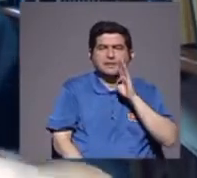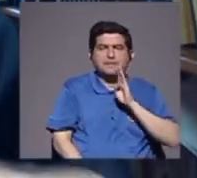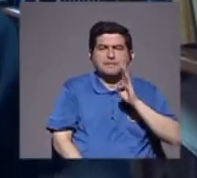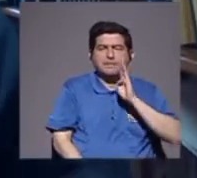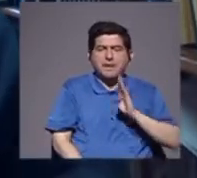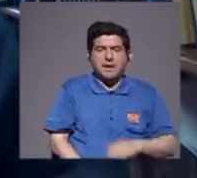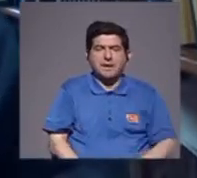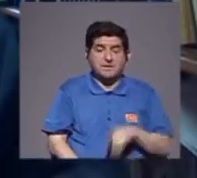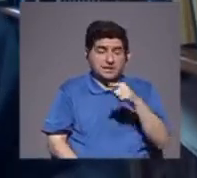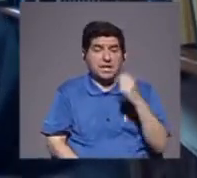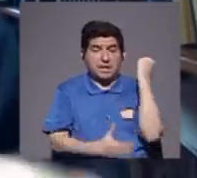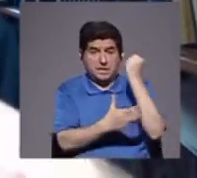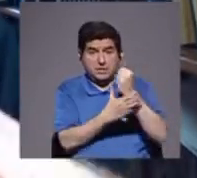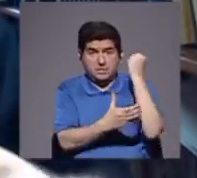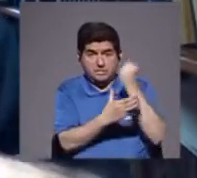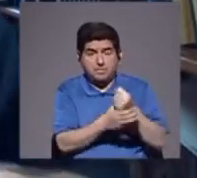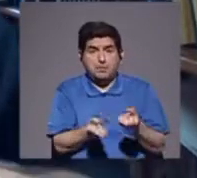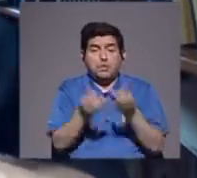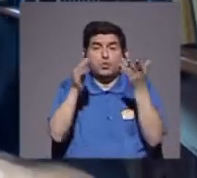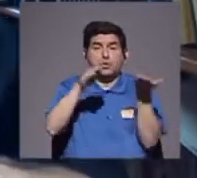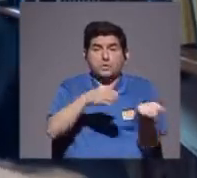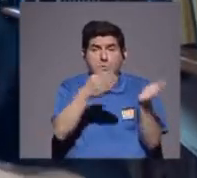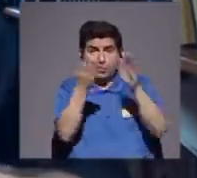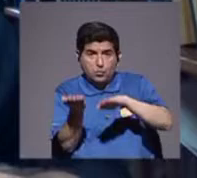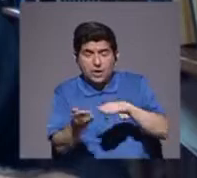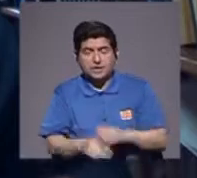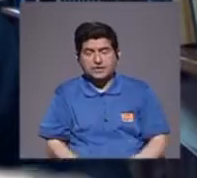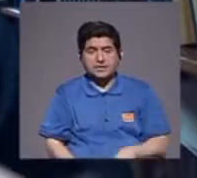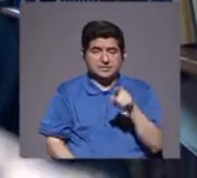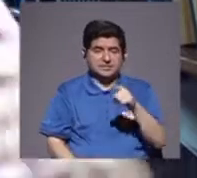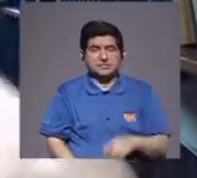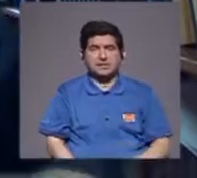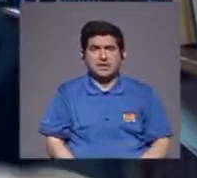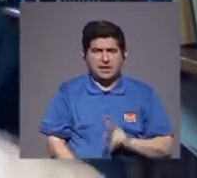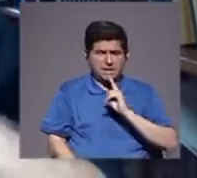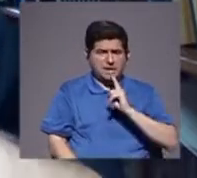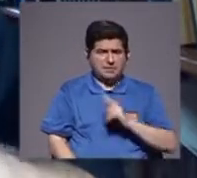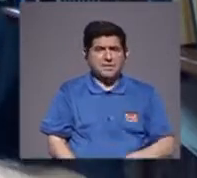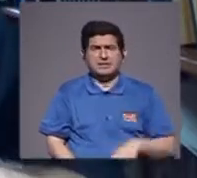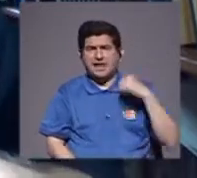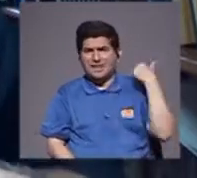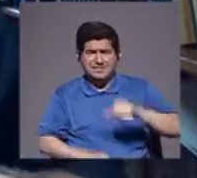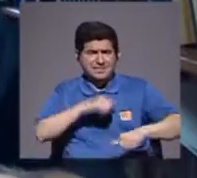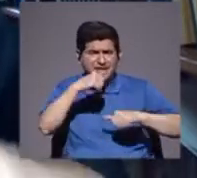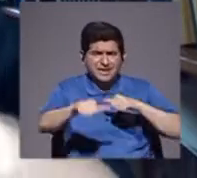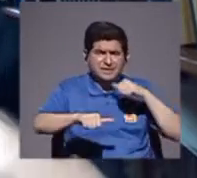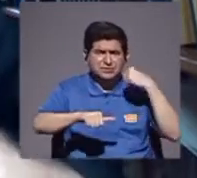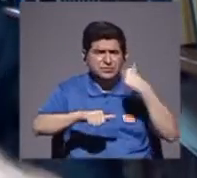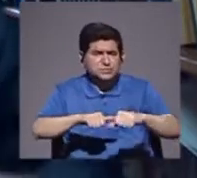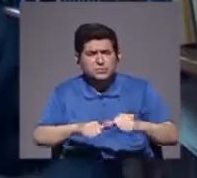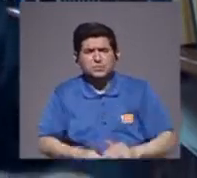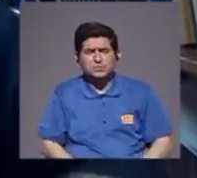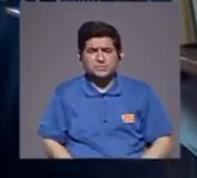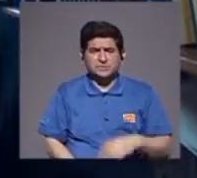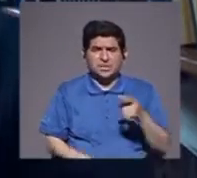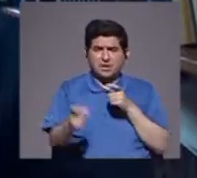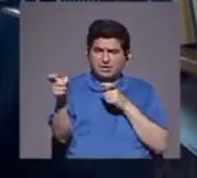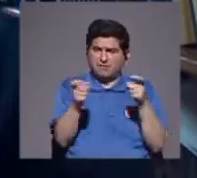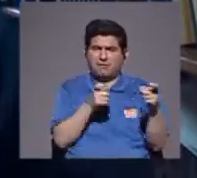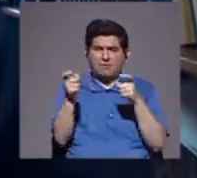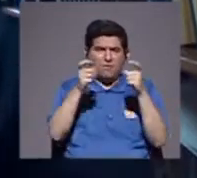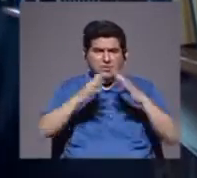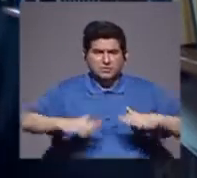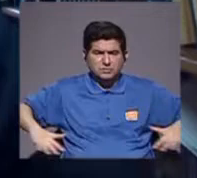se matan entre ellos, muchos de los muertos, que llamamos ajustes de cuentas, son en realidad combate, por dominar